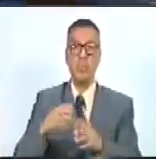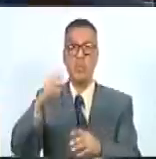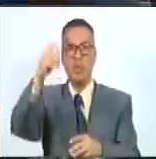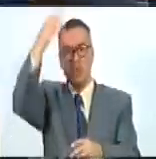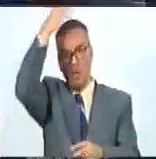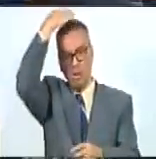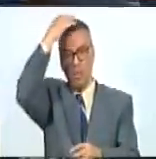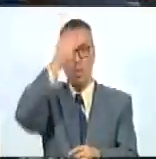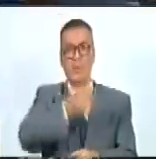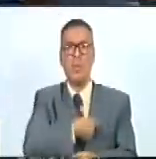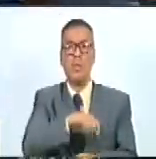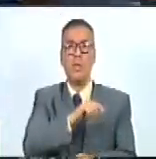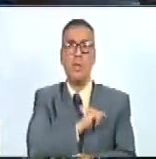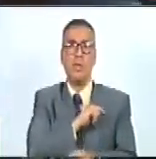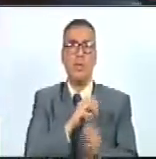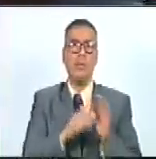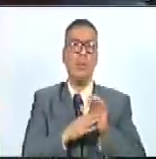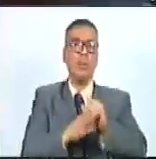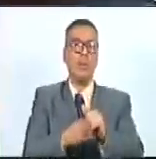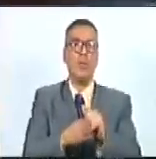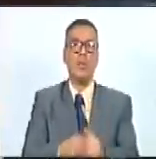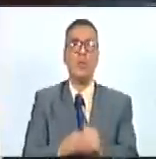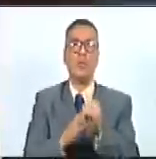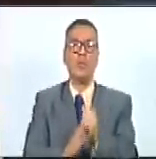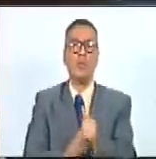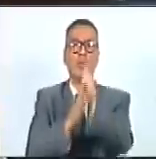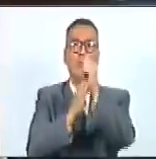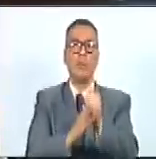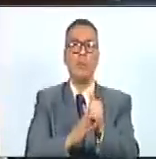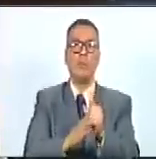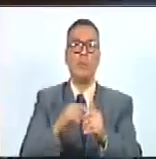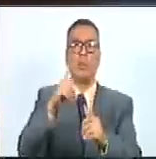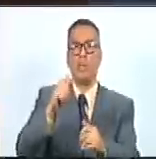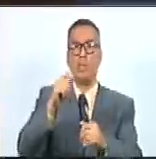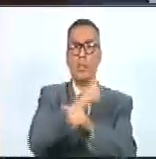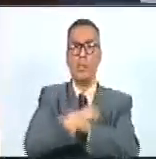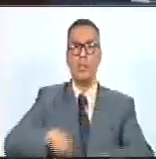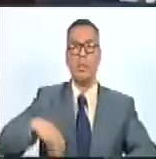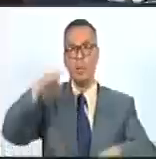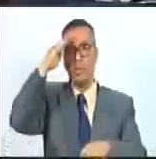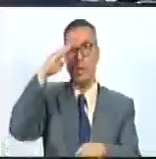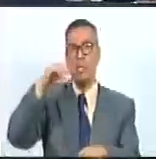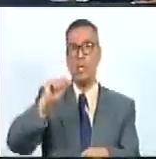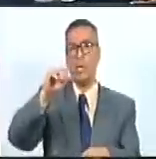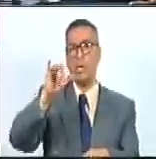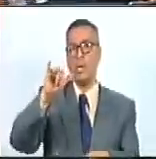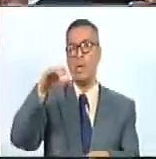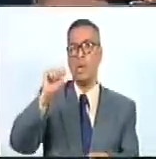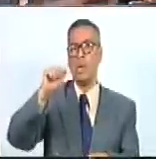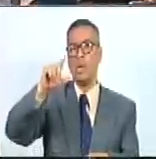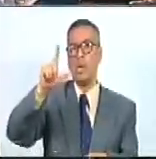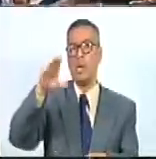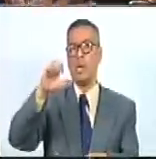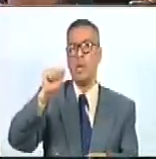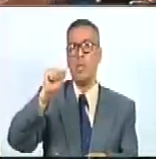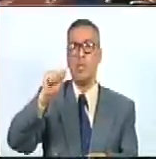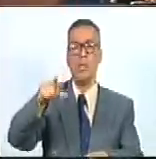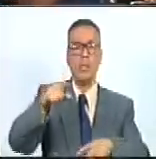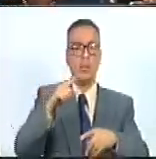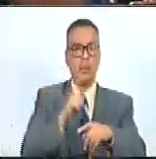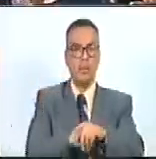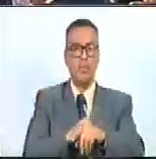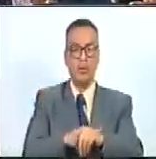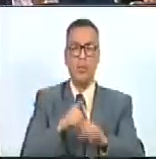de España al mando de ellas el pendiente general Aymerich dos fechas que se atan hoy